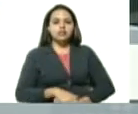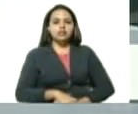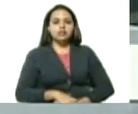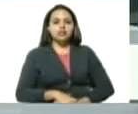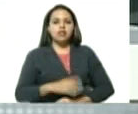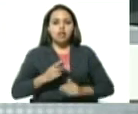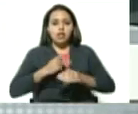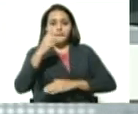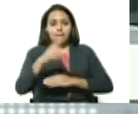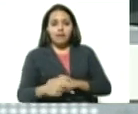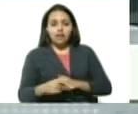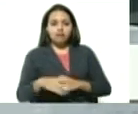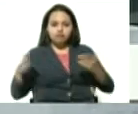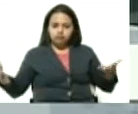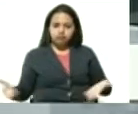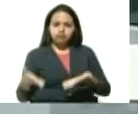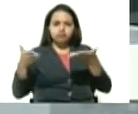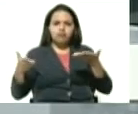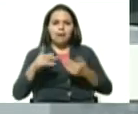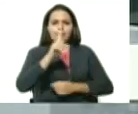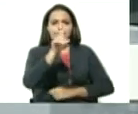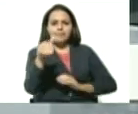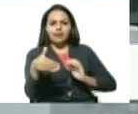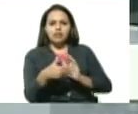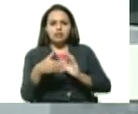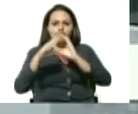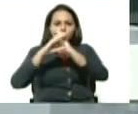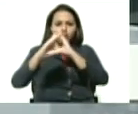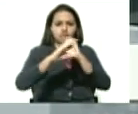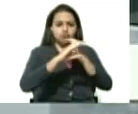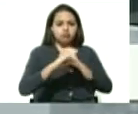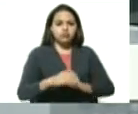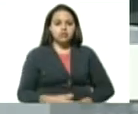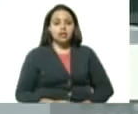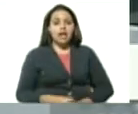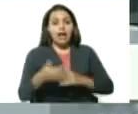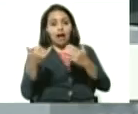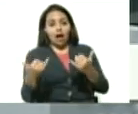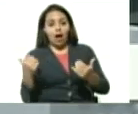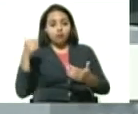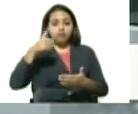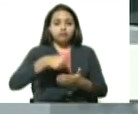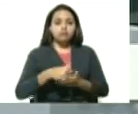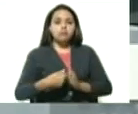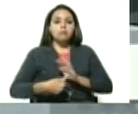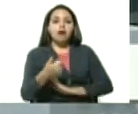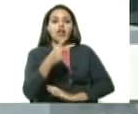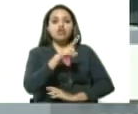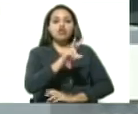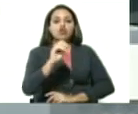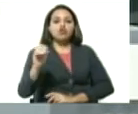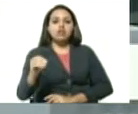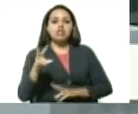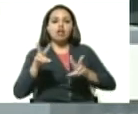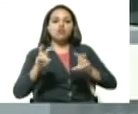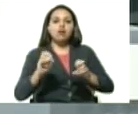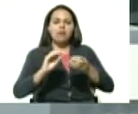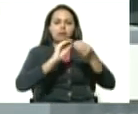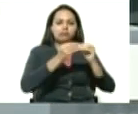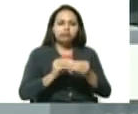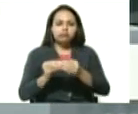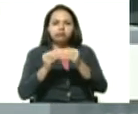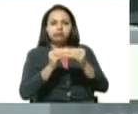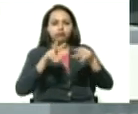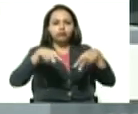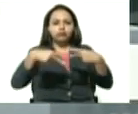plan de repotenciación de mil unidades, de las cuales ya a la fecha tenemos más de 200 unidades ya repotenciadas que se añaden